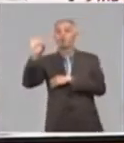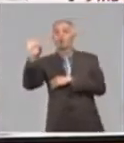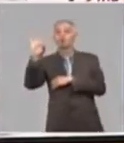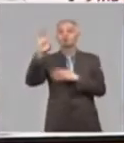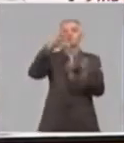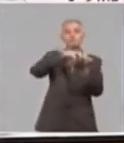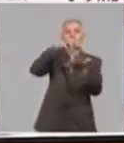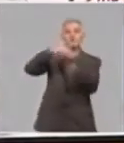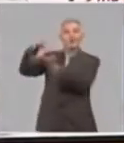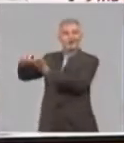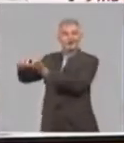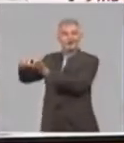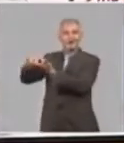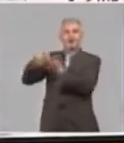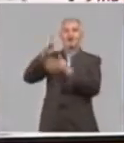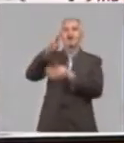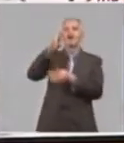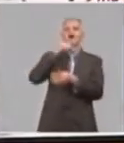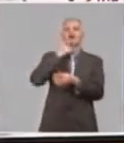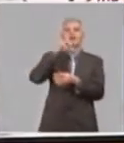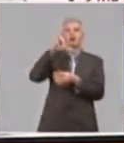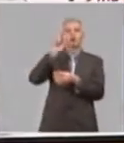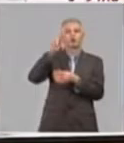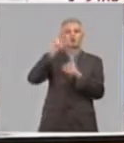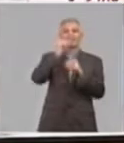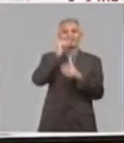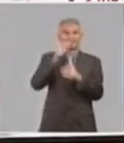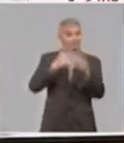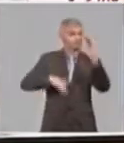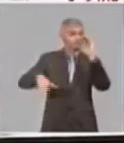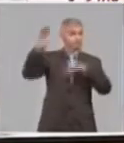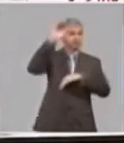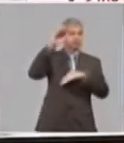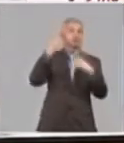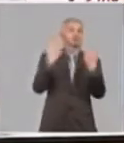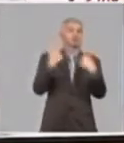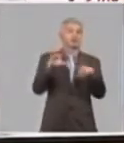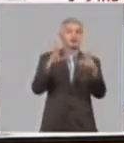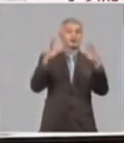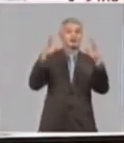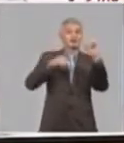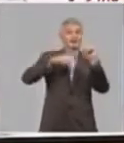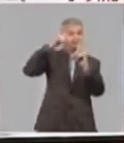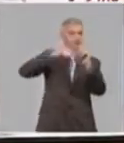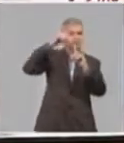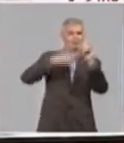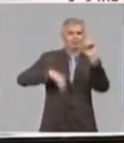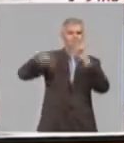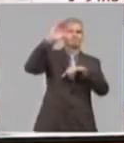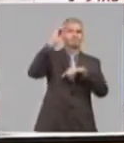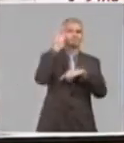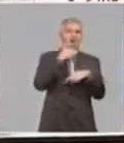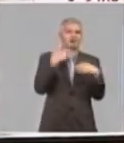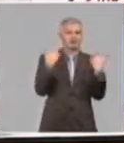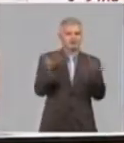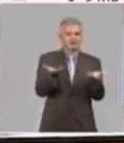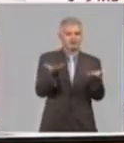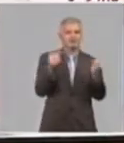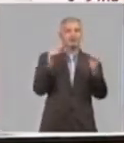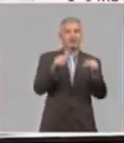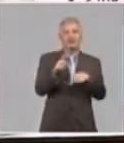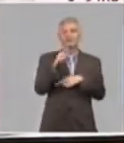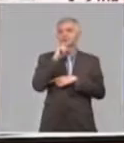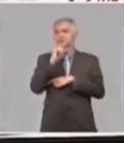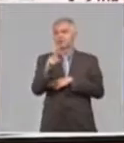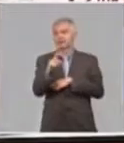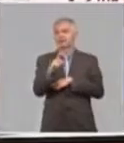se ha ido produciendo. ¿Qué ocurre? Como se decía en el material, altas temperaturas, evaporación. Entonces, hay dificultades que con